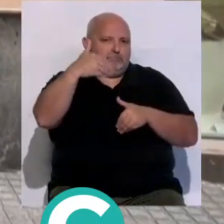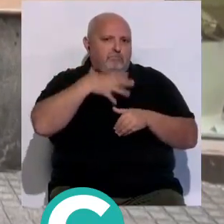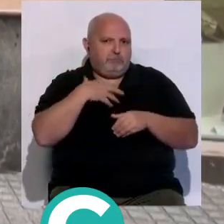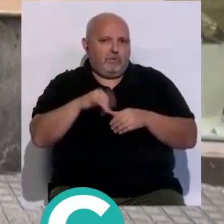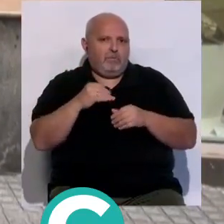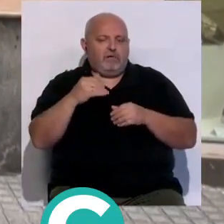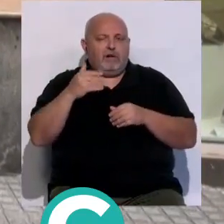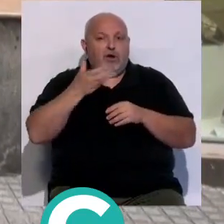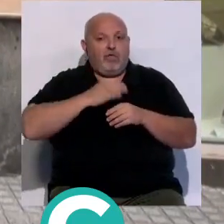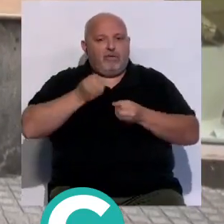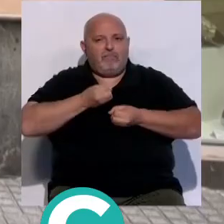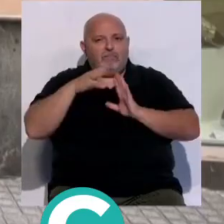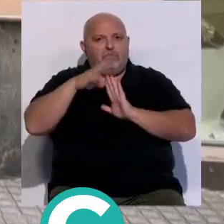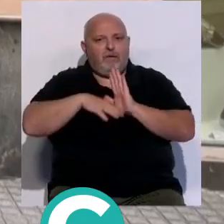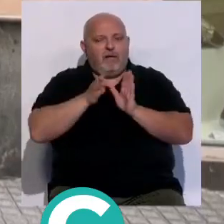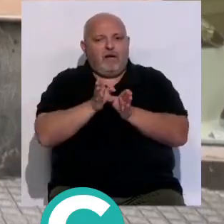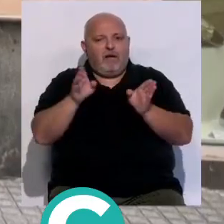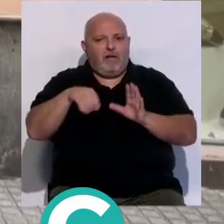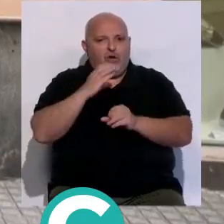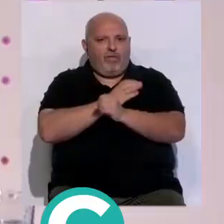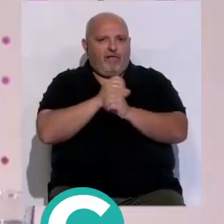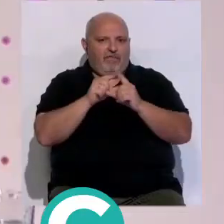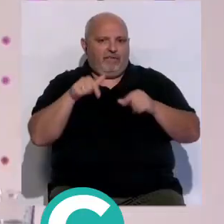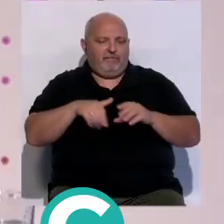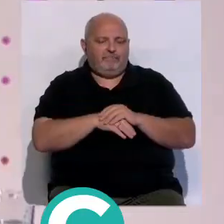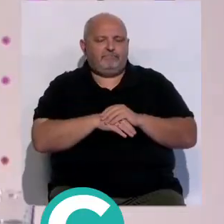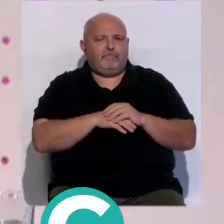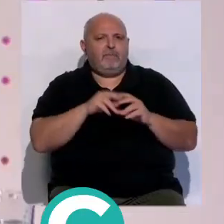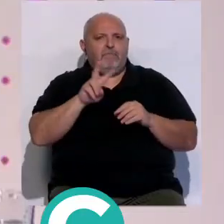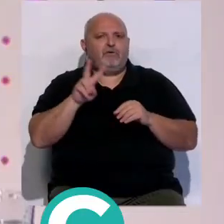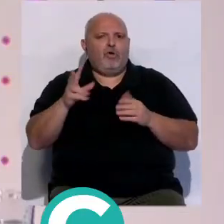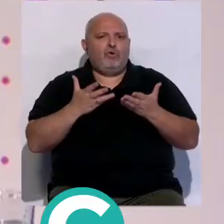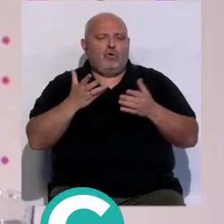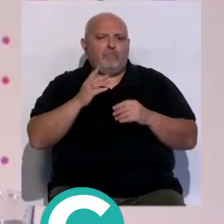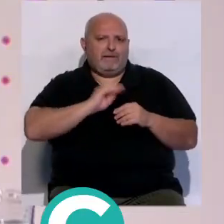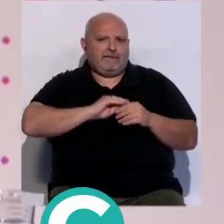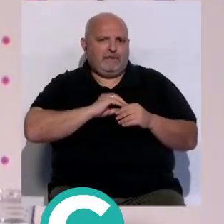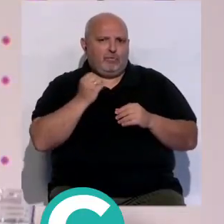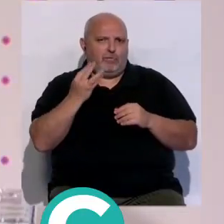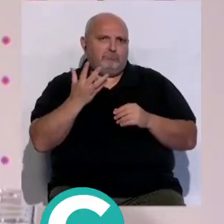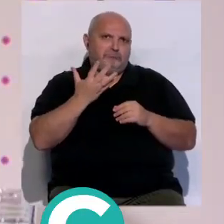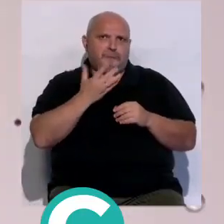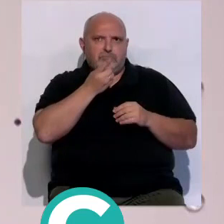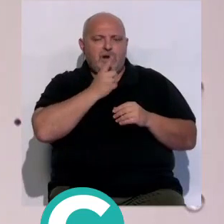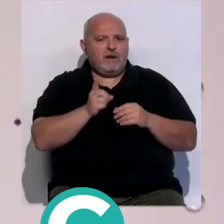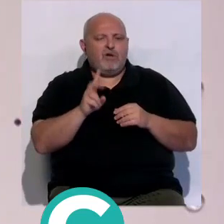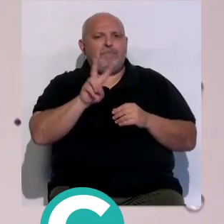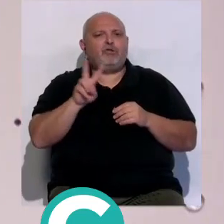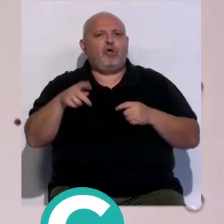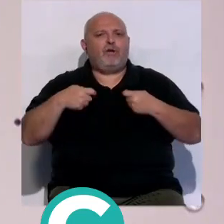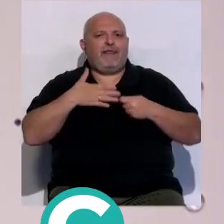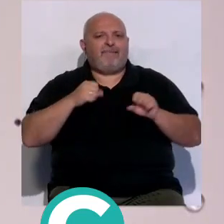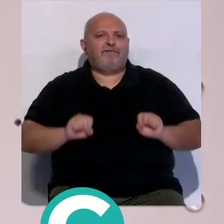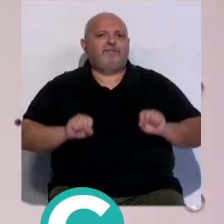concejal de fomento en el programa Ángulo Abierto de Onda Cádiz. Ha sido 22 ayudas, ha sido un número razonable porque eso indica que hay 22 comercios que han